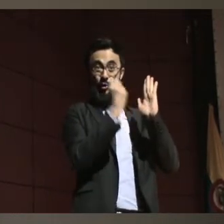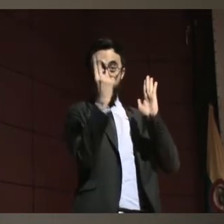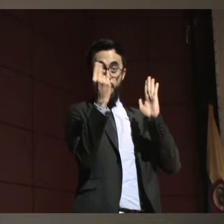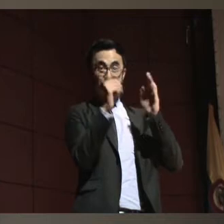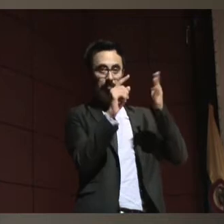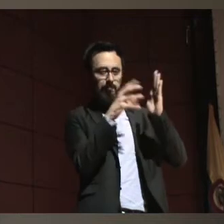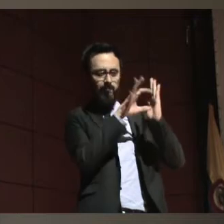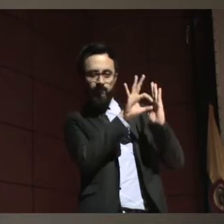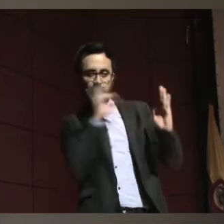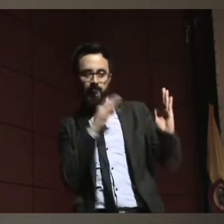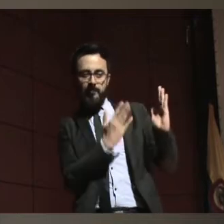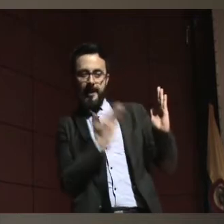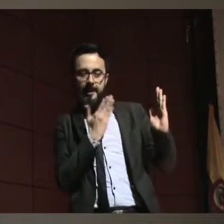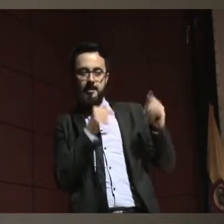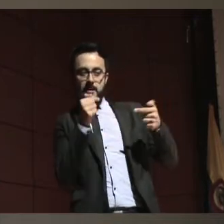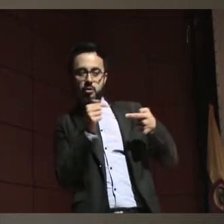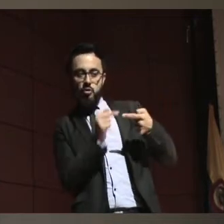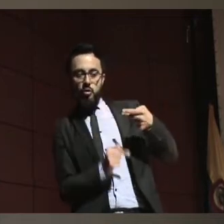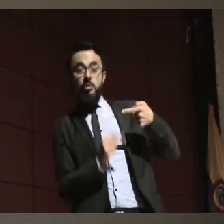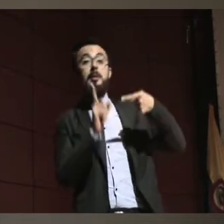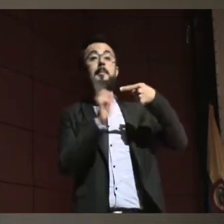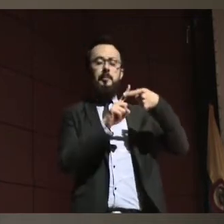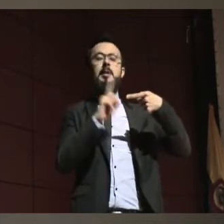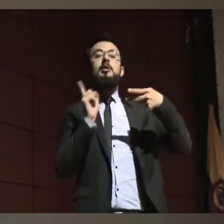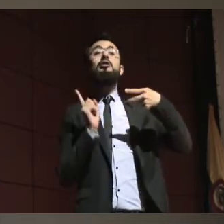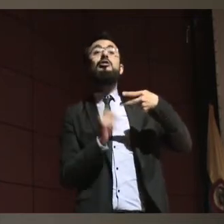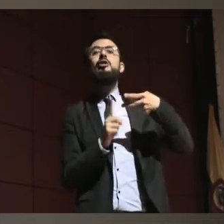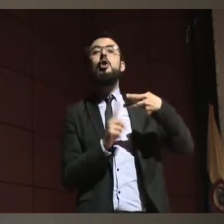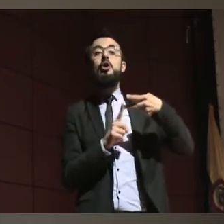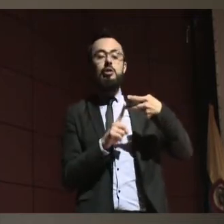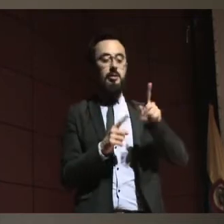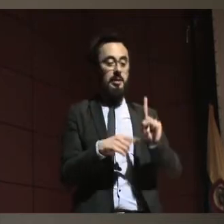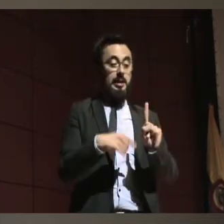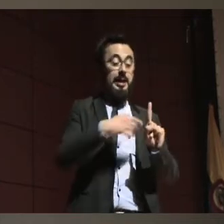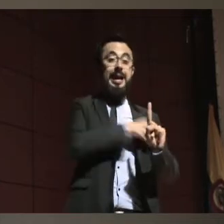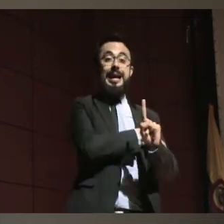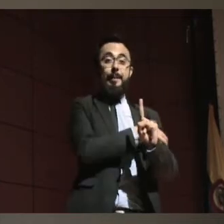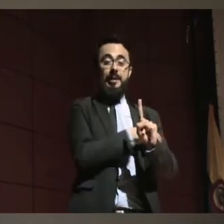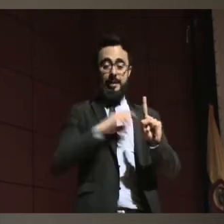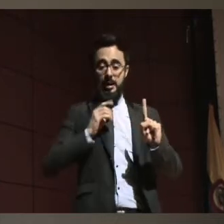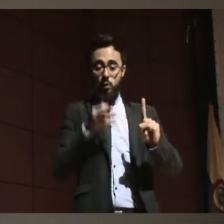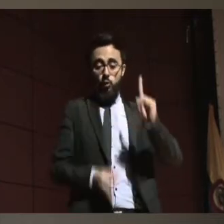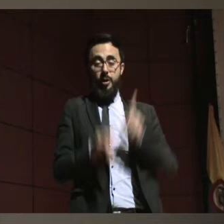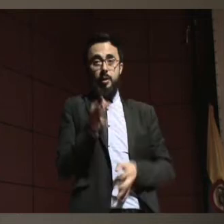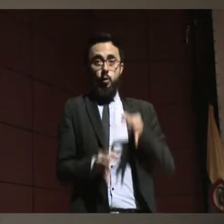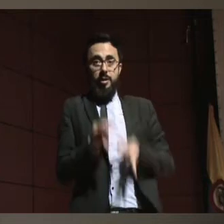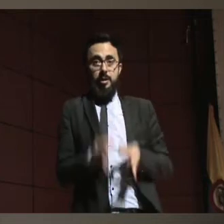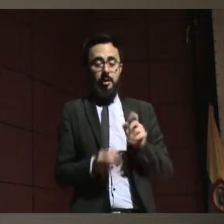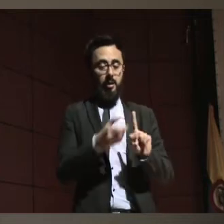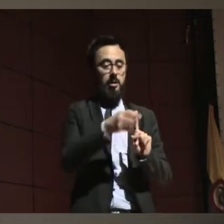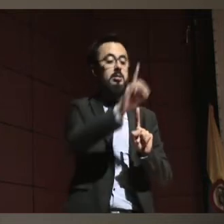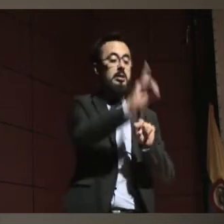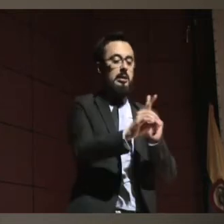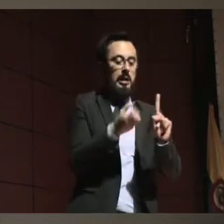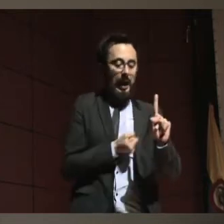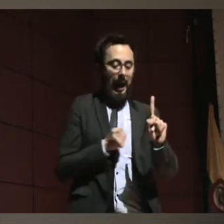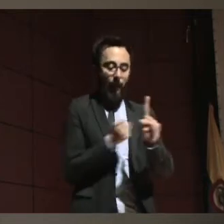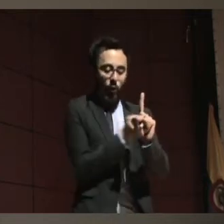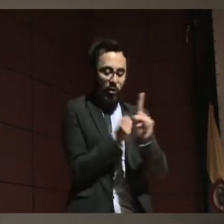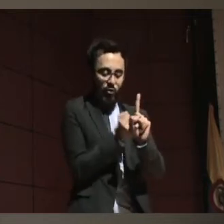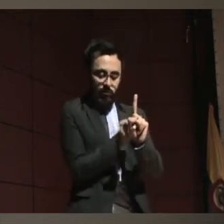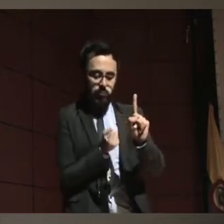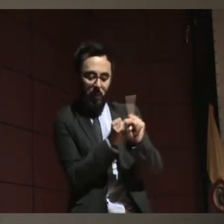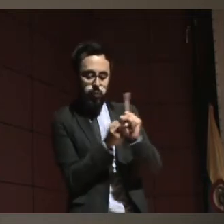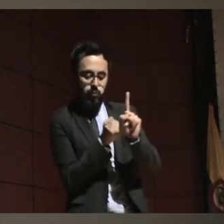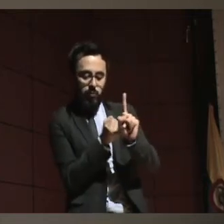para que los apoyos para poder dar esta capacidad jurídica se den como deben ser y según las necesidades de las